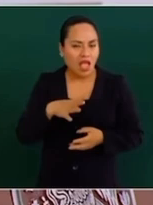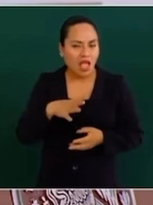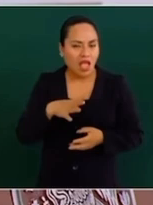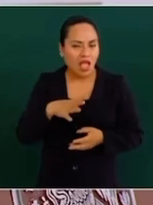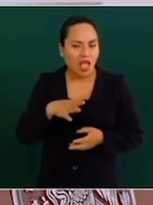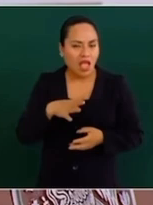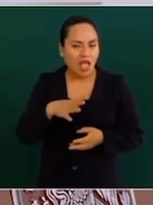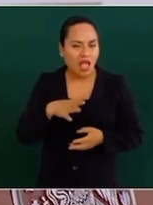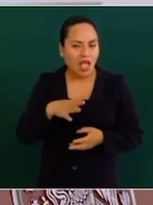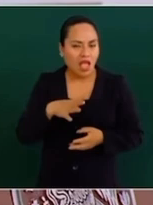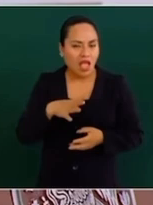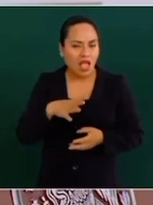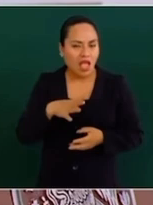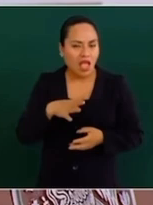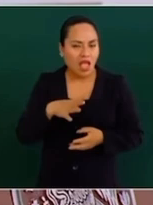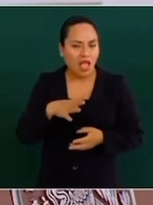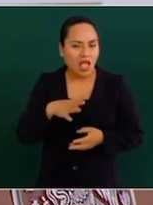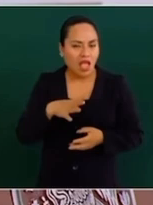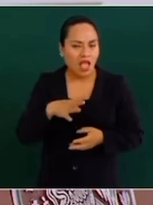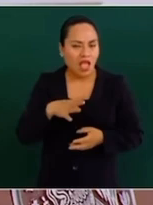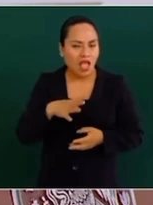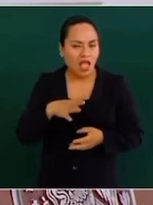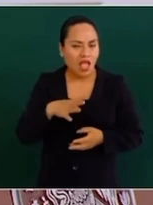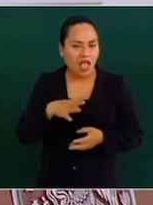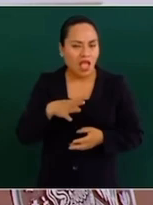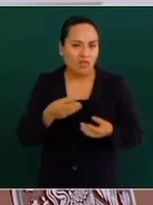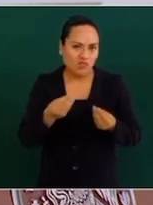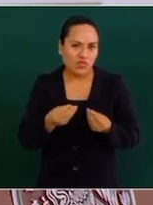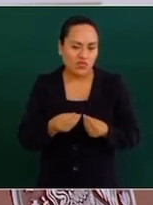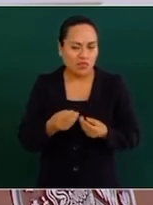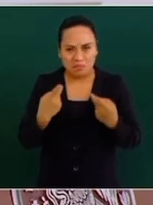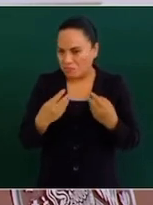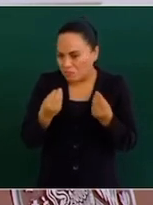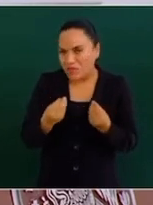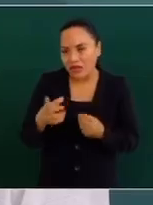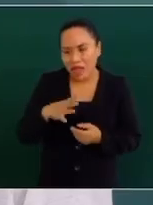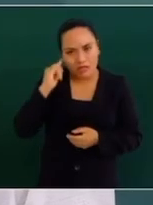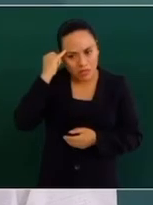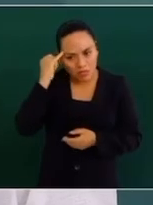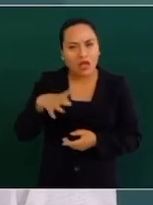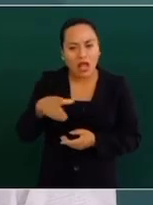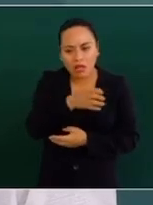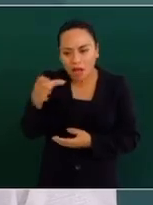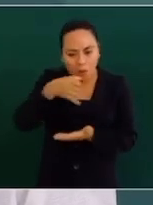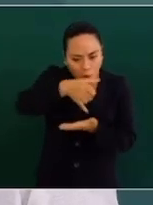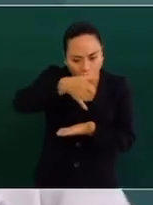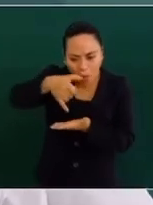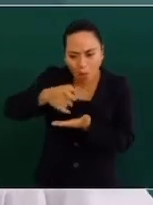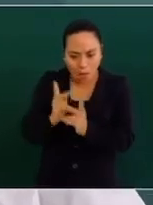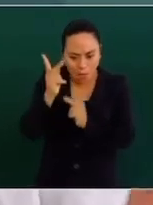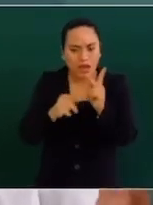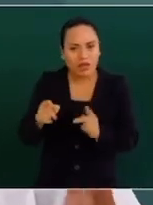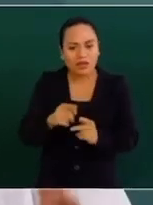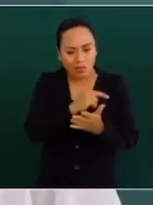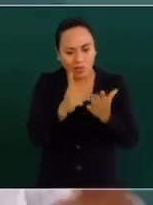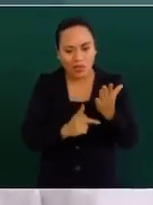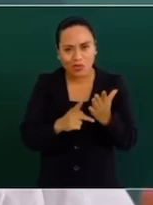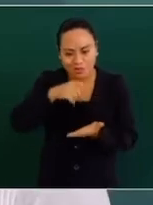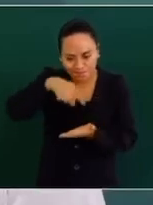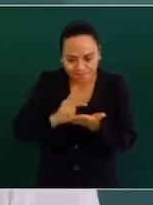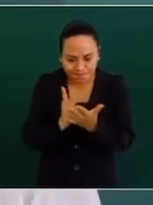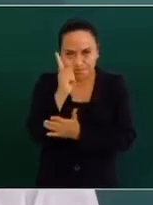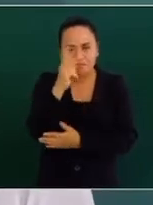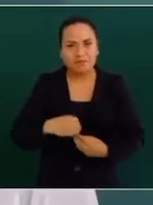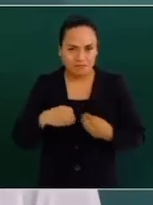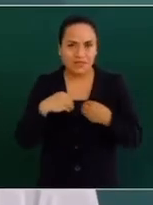cosas es el Sembrando Vida, muchacho? ¿El Sembrando Vida? En el programa Sembrando Vida. Por eso, cuando